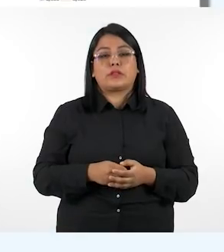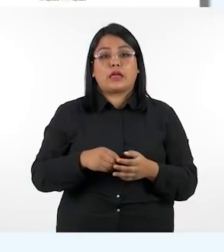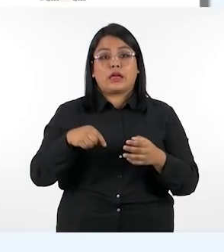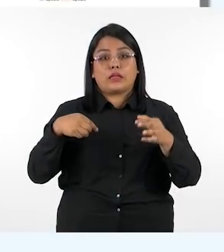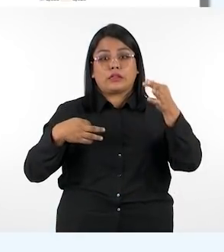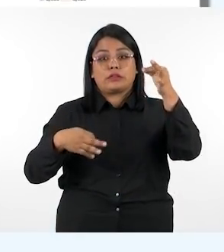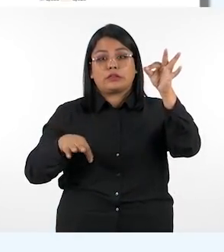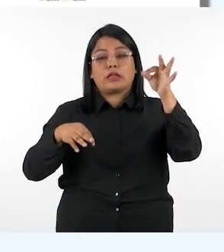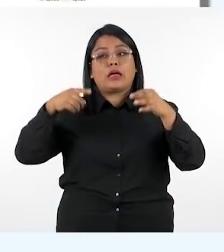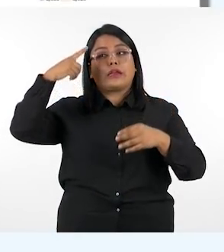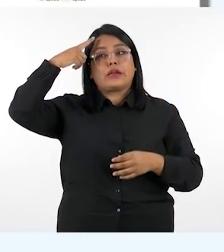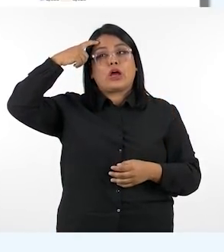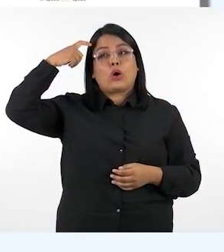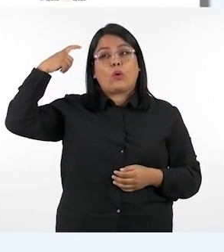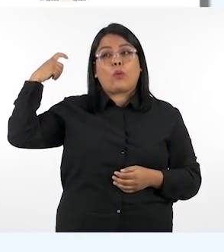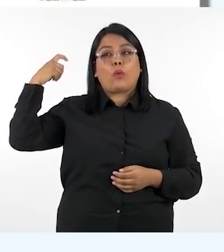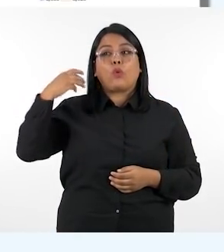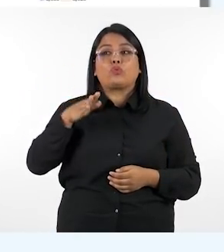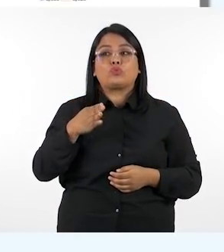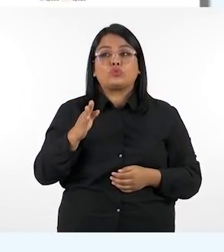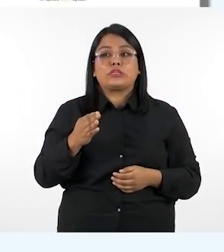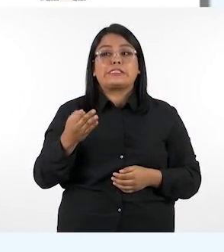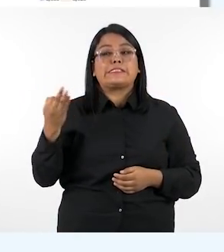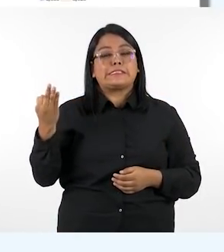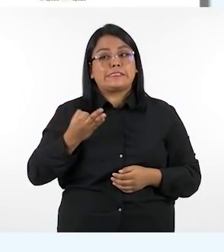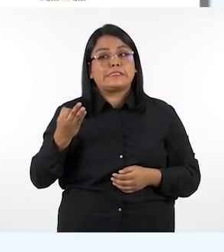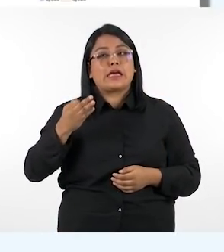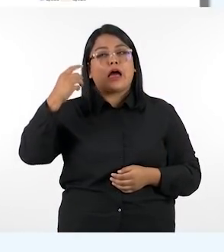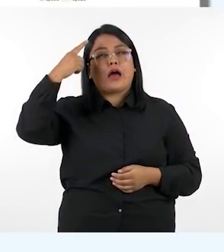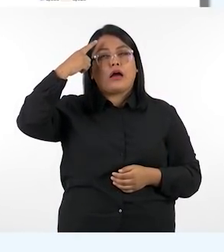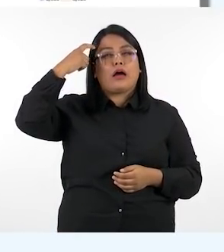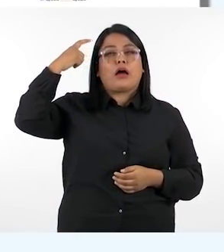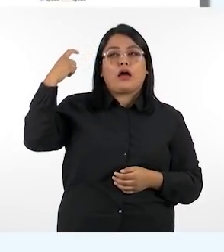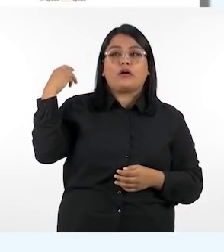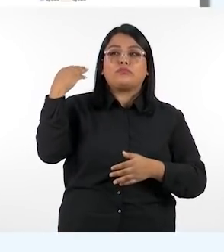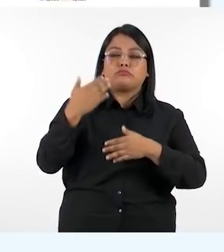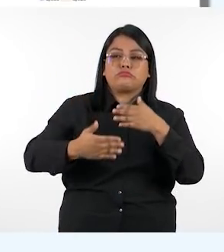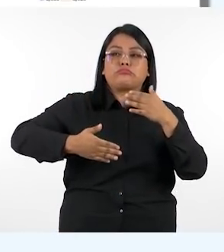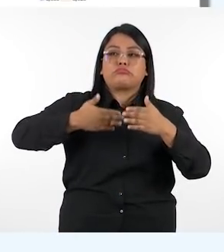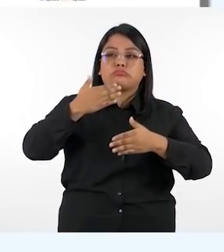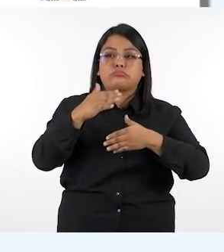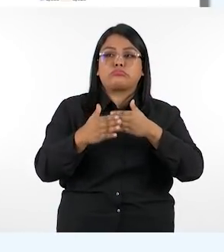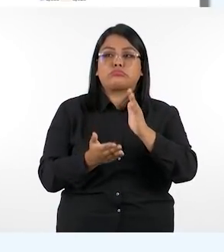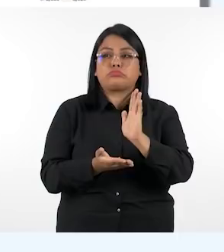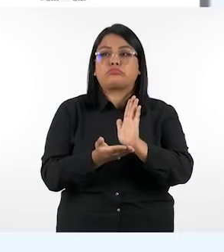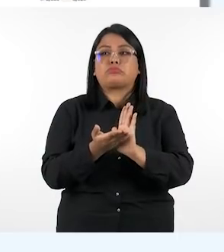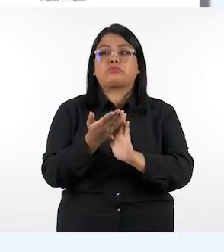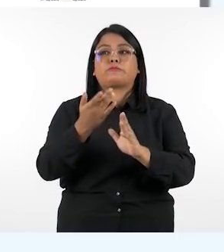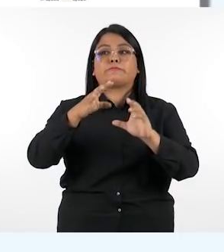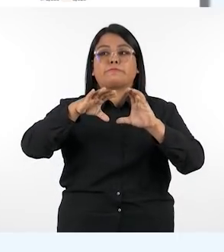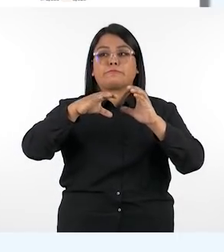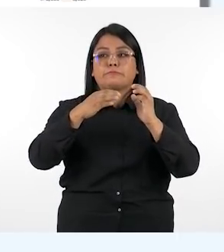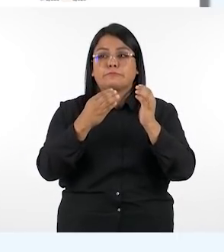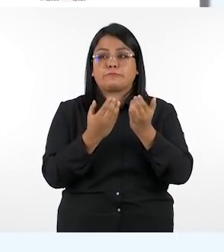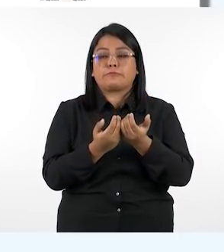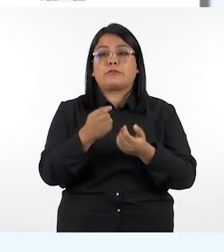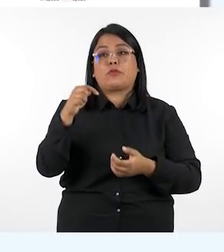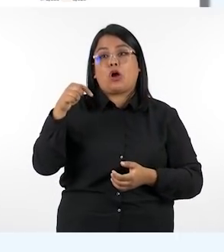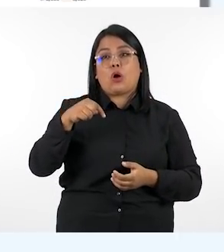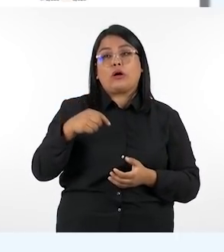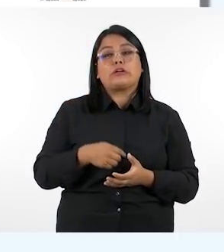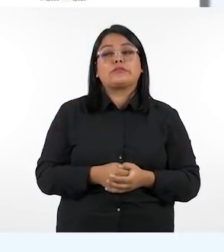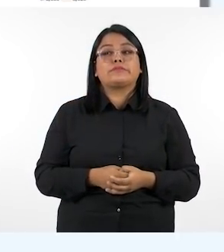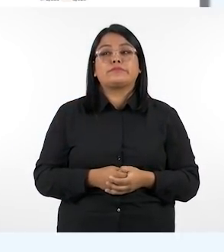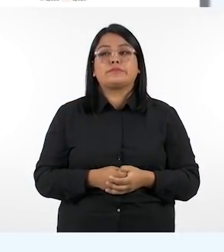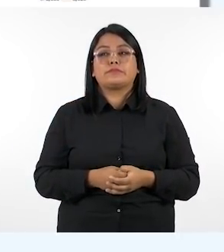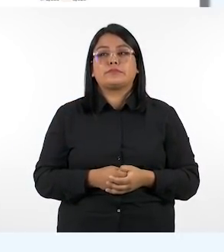sección recuerda esta sección es utilizada cuando es necesario recordar algún proceso para el desarrollo de la clase en